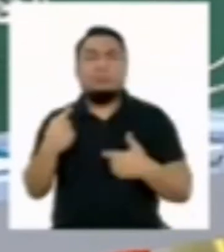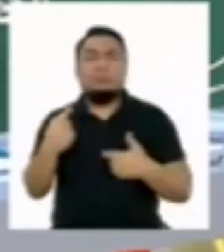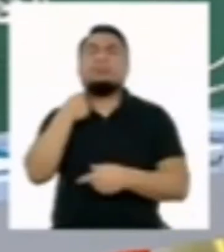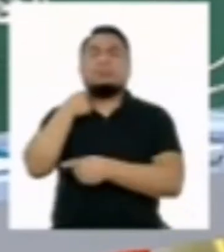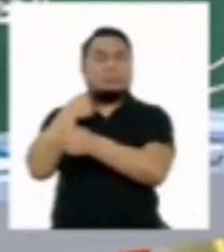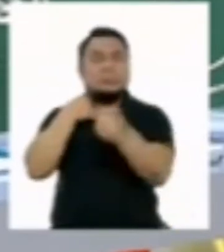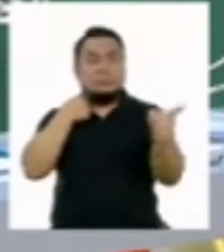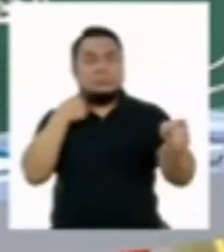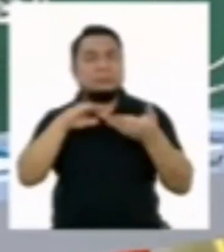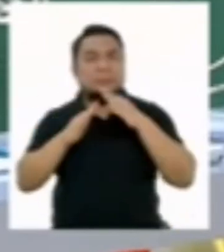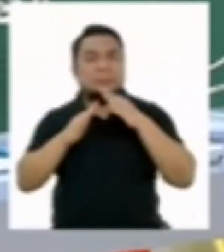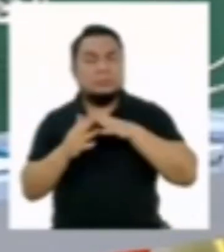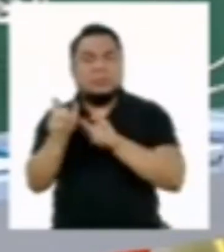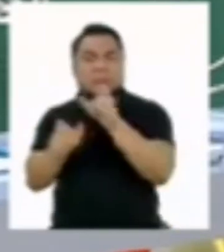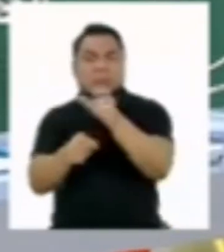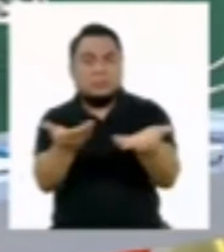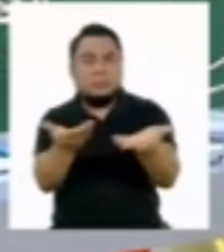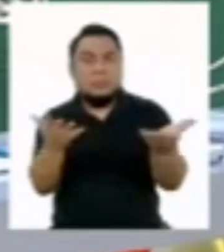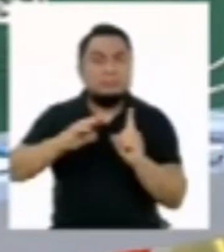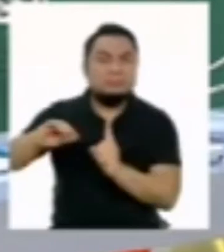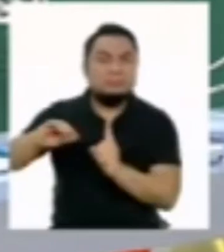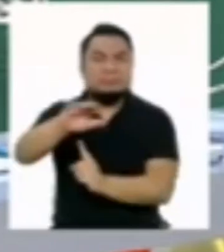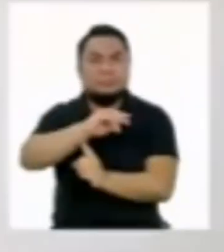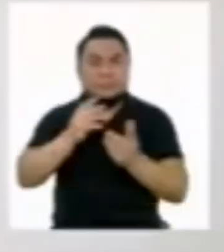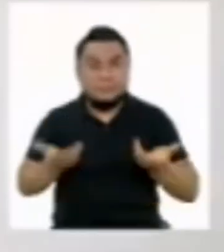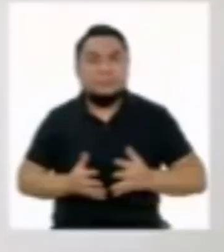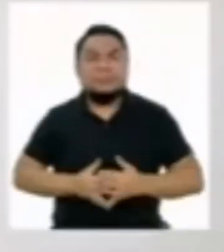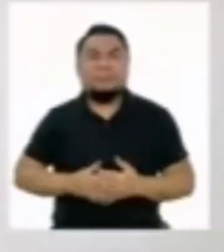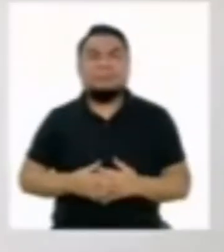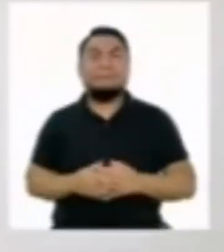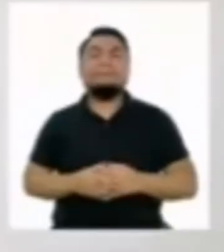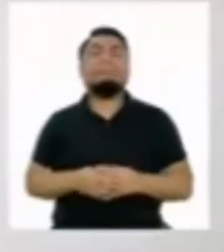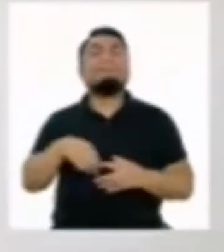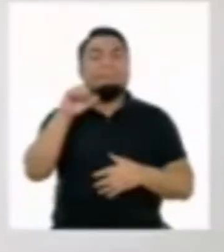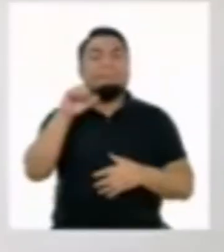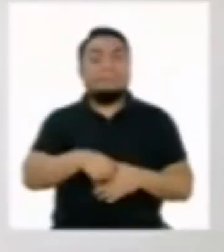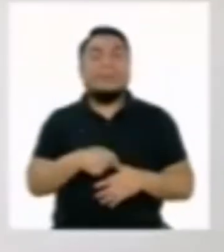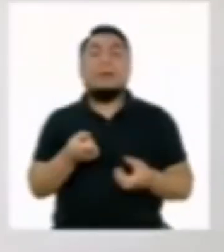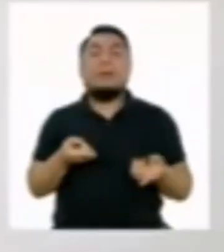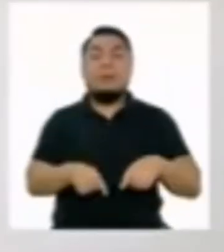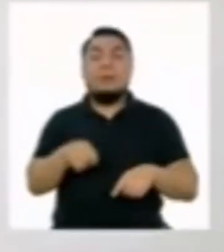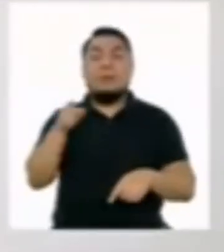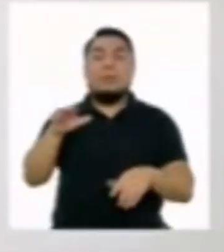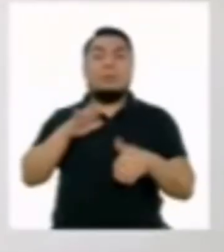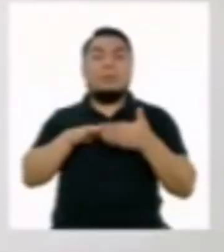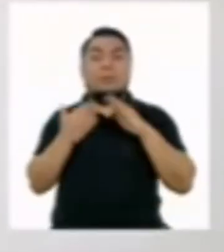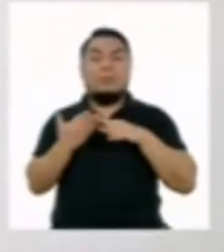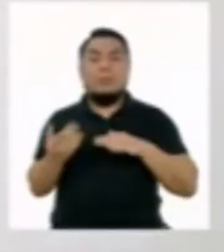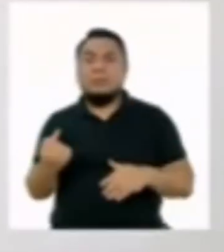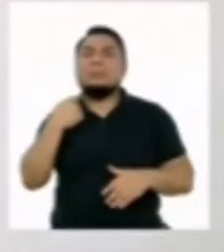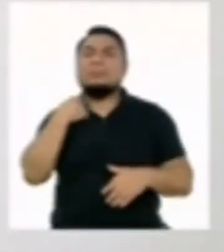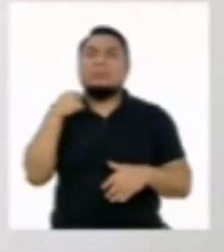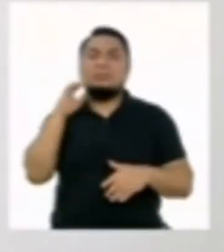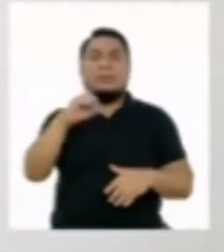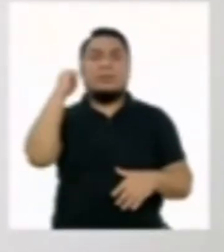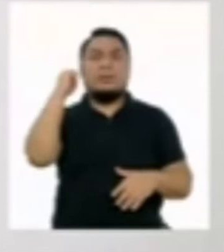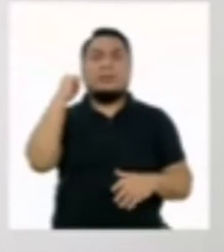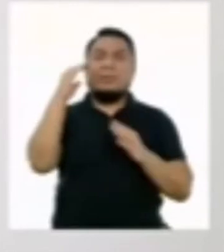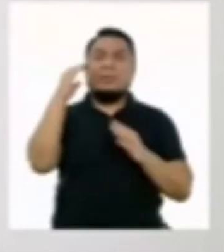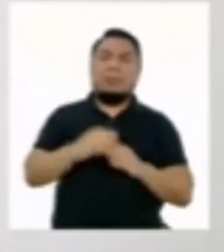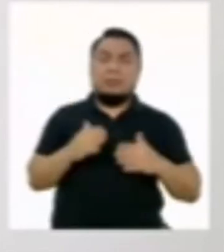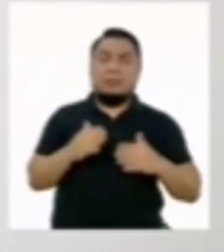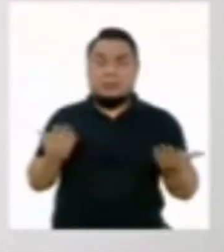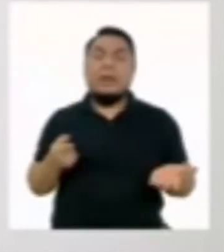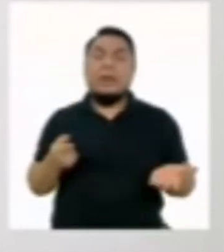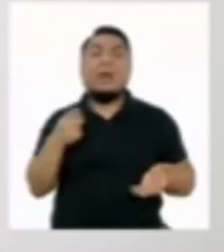perjudiquen a las personas y al medio ambiente. Cuando las comunidades ven afectados sus derechos,